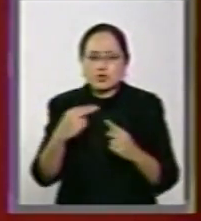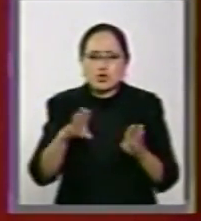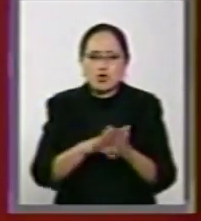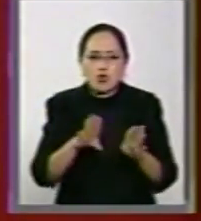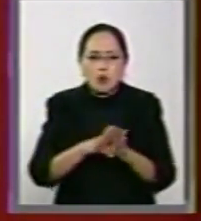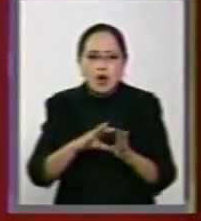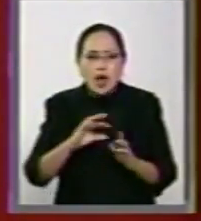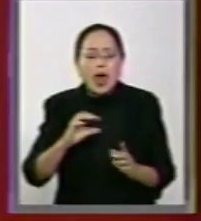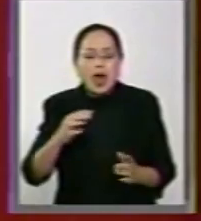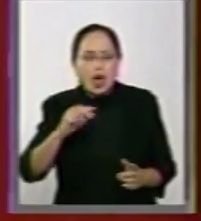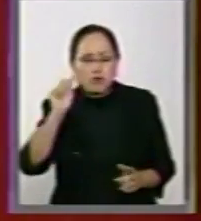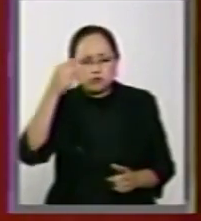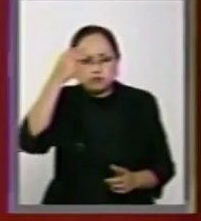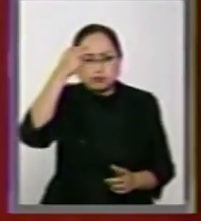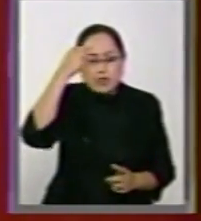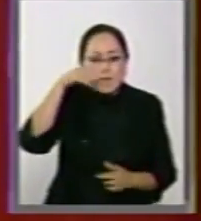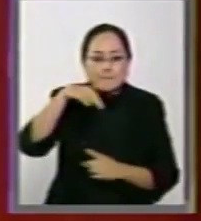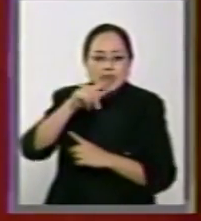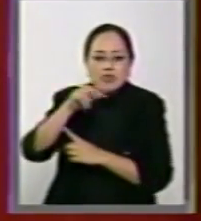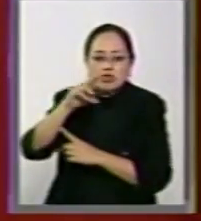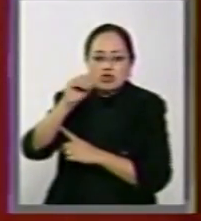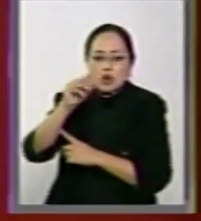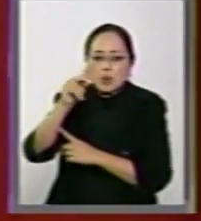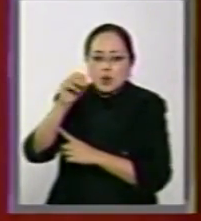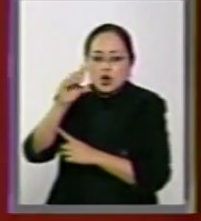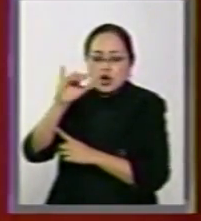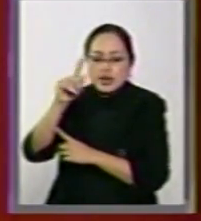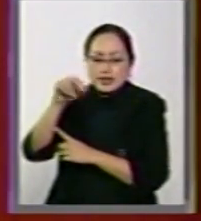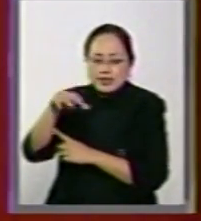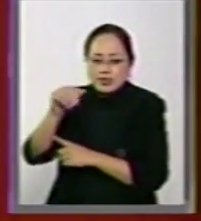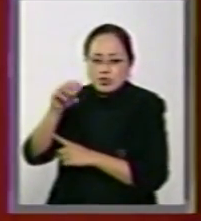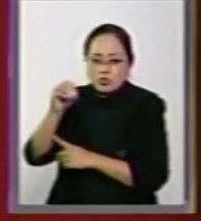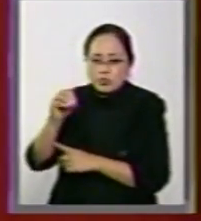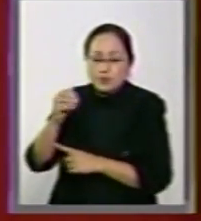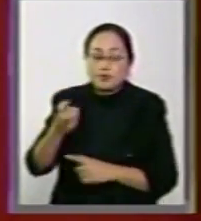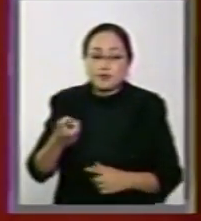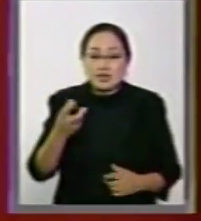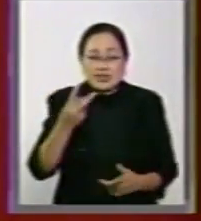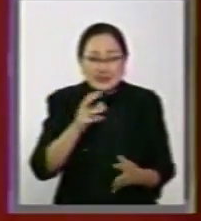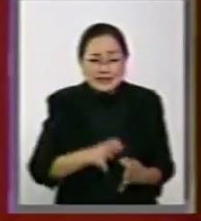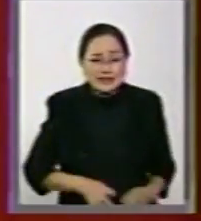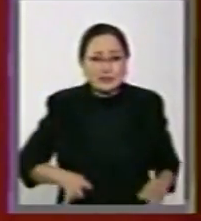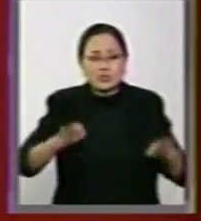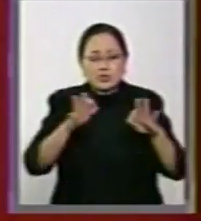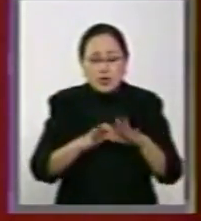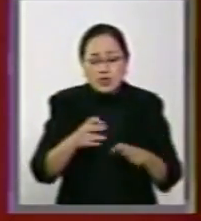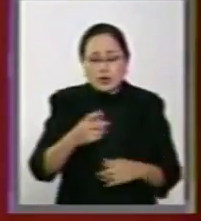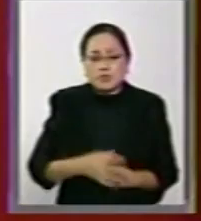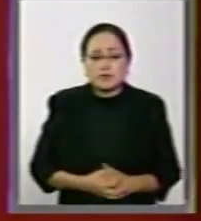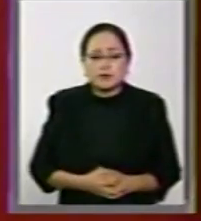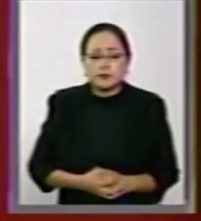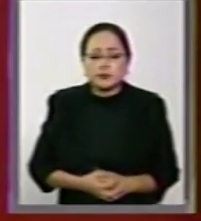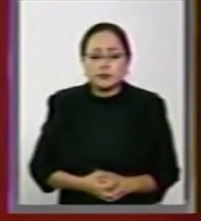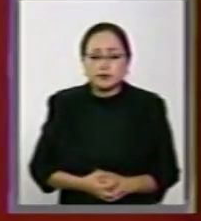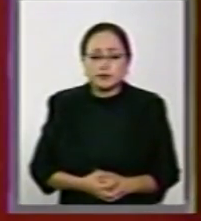metropolitano. Y eso vale mucho. Me parece que eso es muy importante.